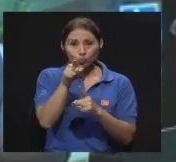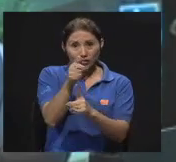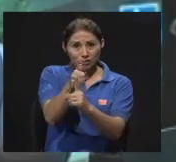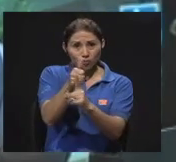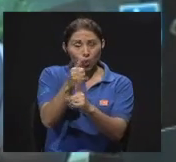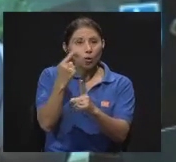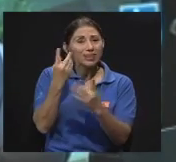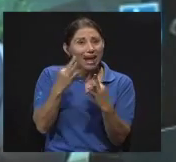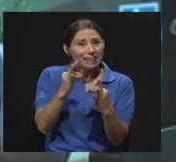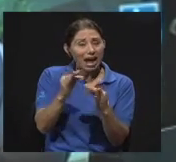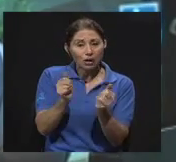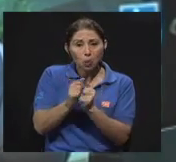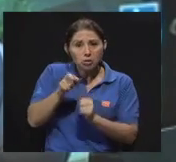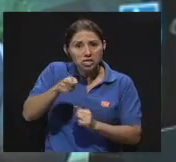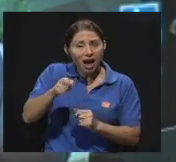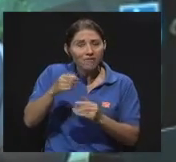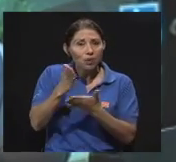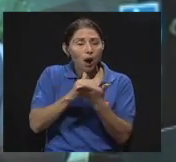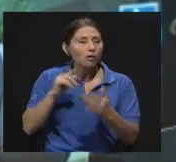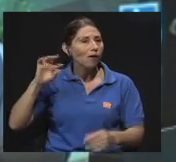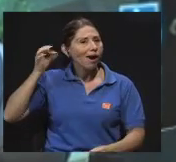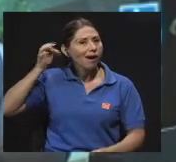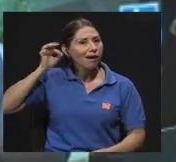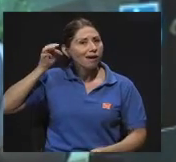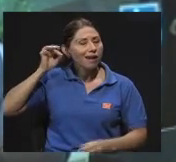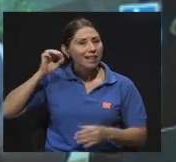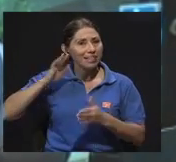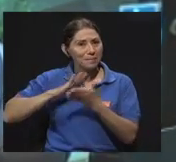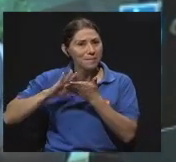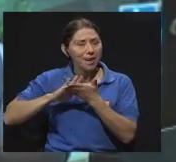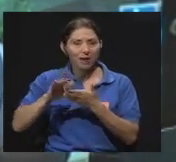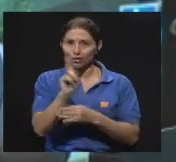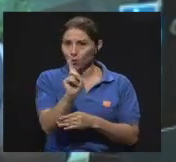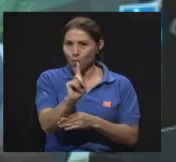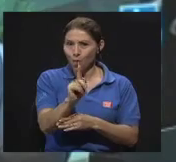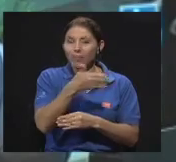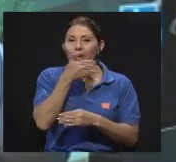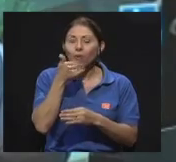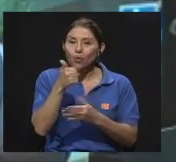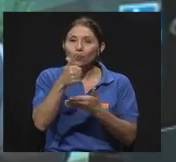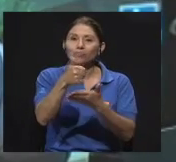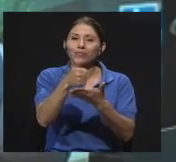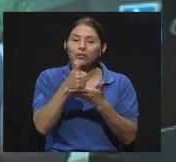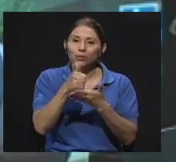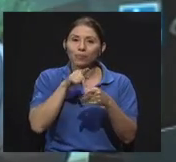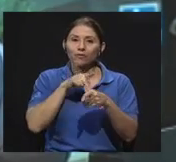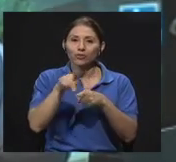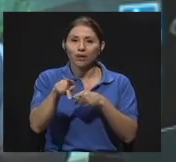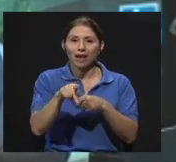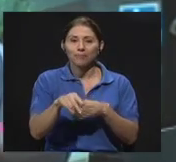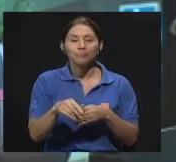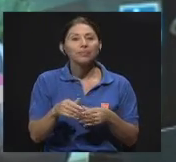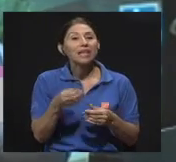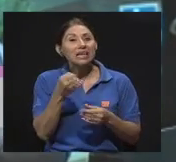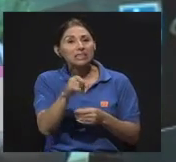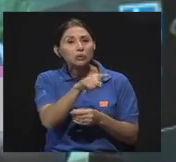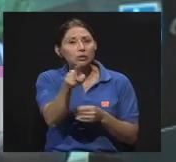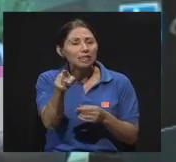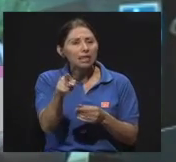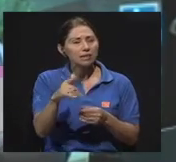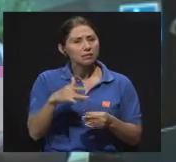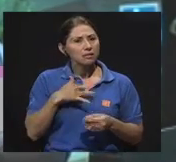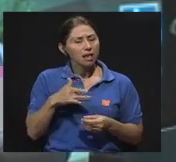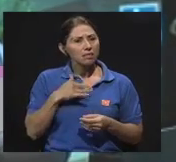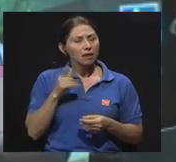un aplicador o con ese tipo de cosas, hay que buscar ayuda profesional en la mayoría de los casos, y luego a cualquier síntoma de